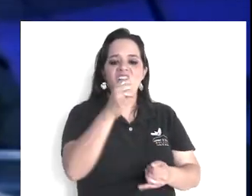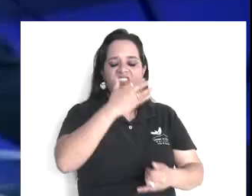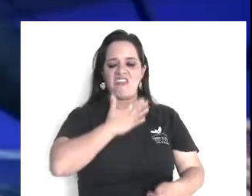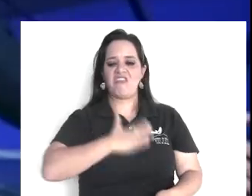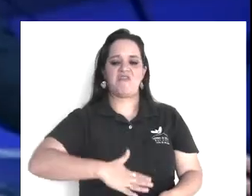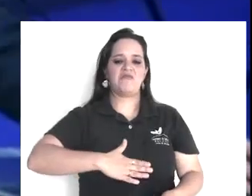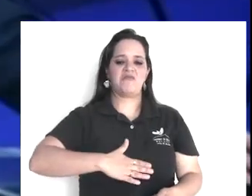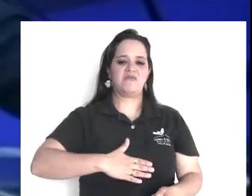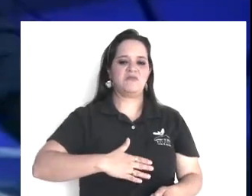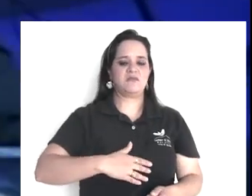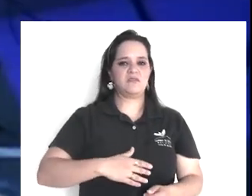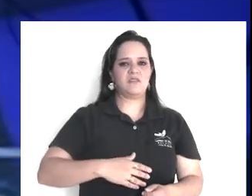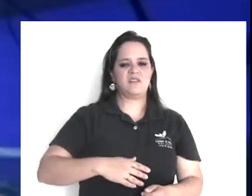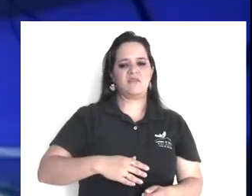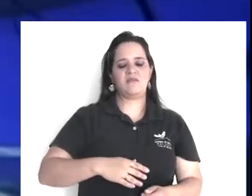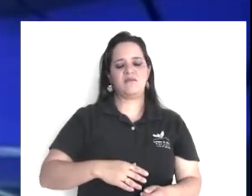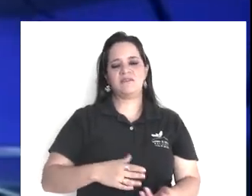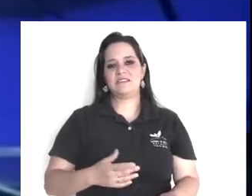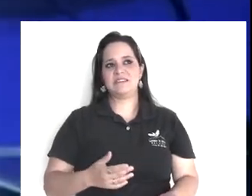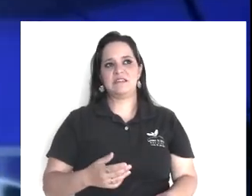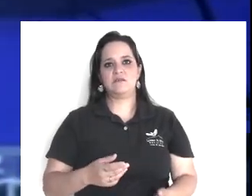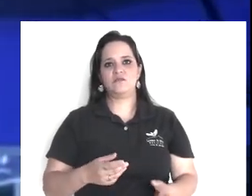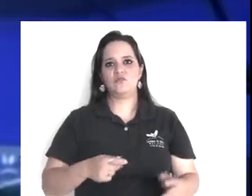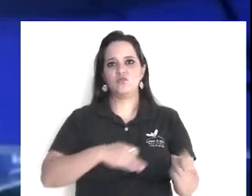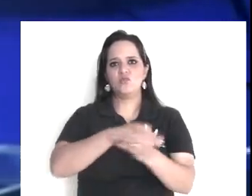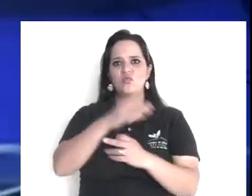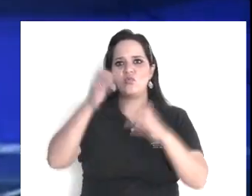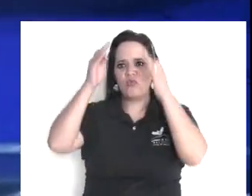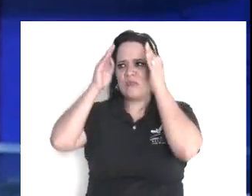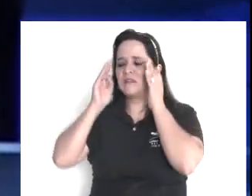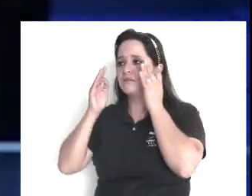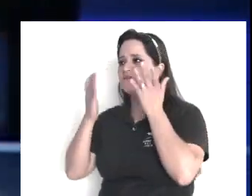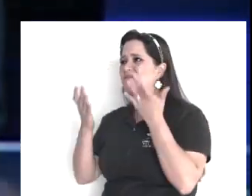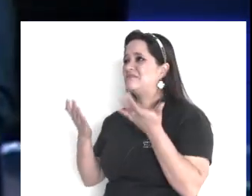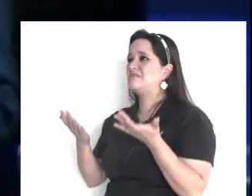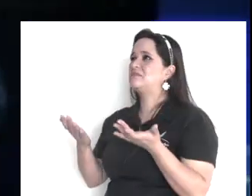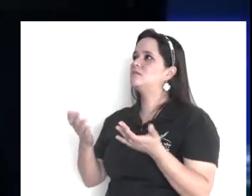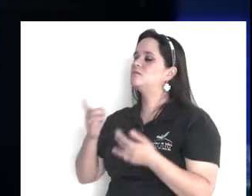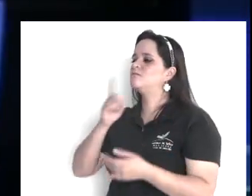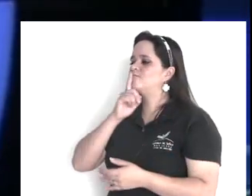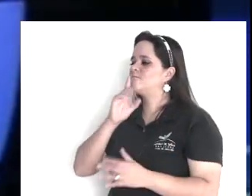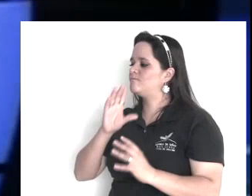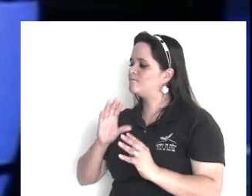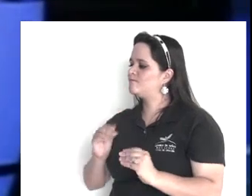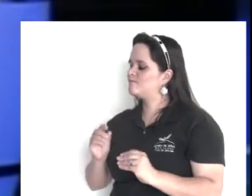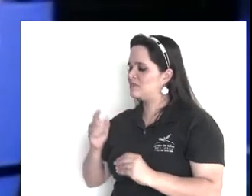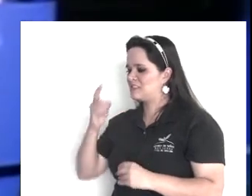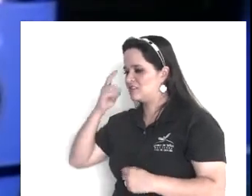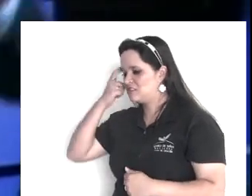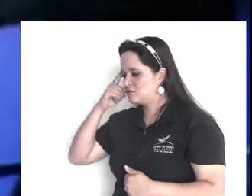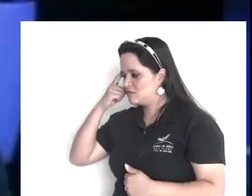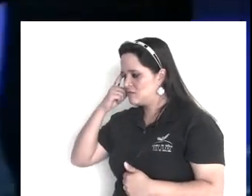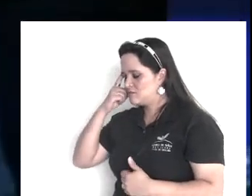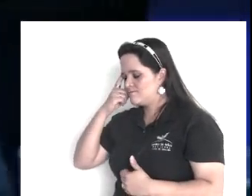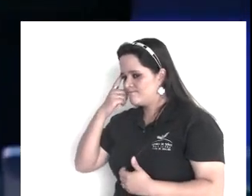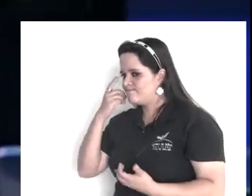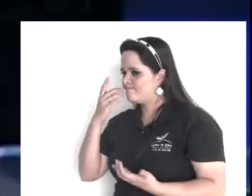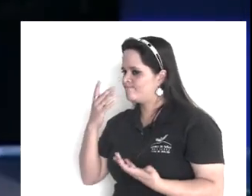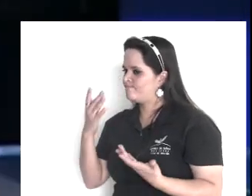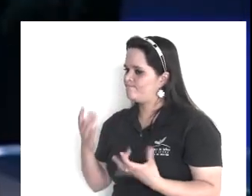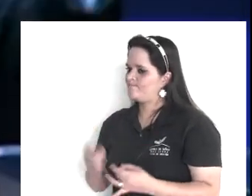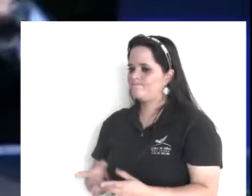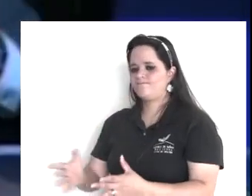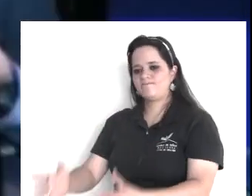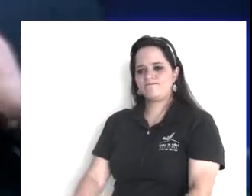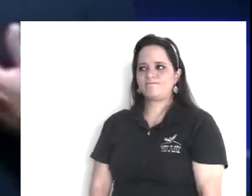los dejó fritos, ¿entiende? los dejó sin habla, porque ellos dijeron, malditos los que